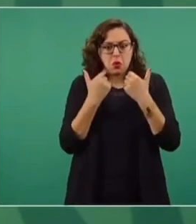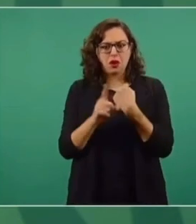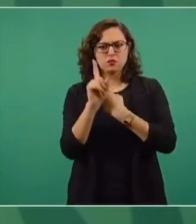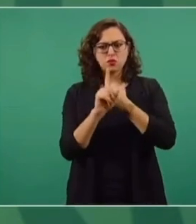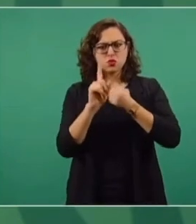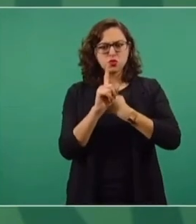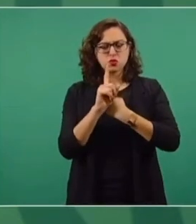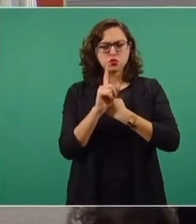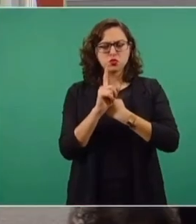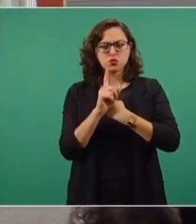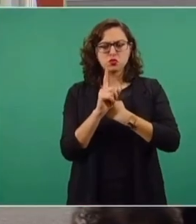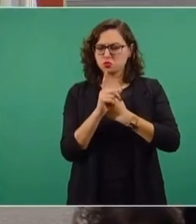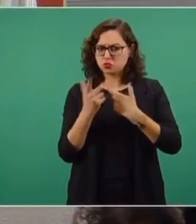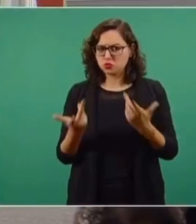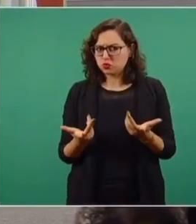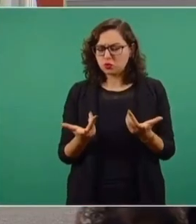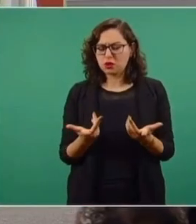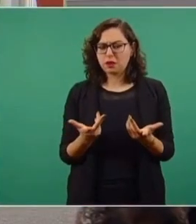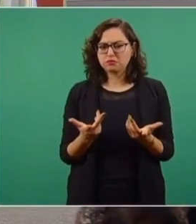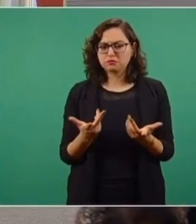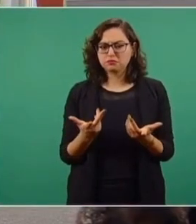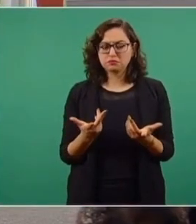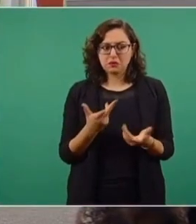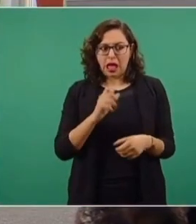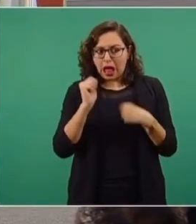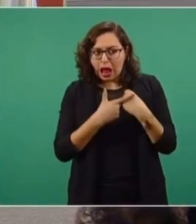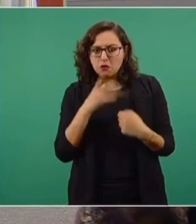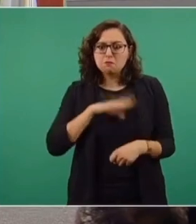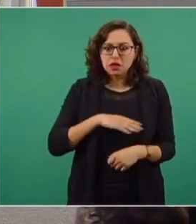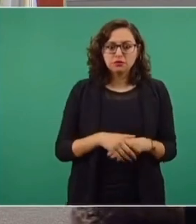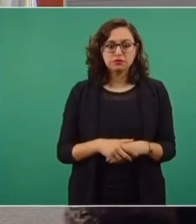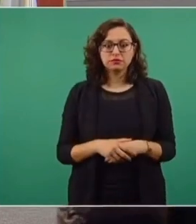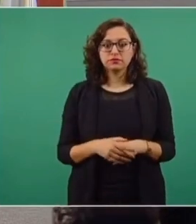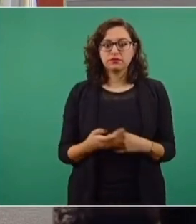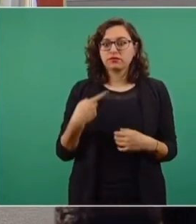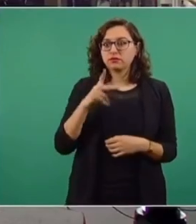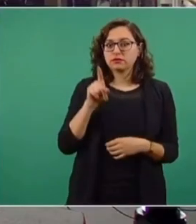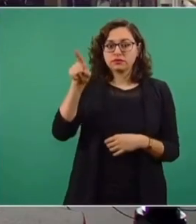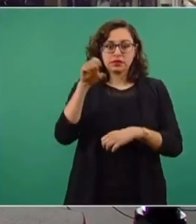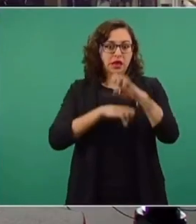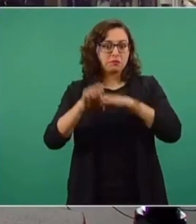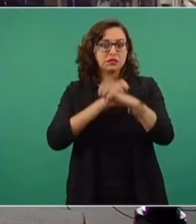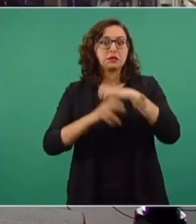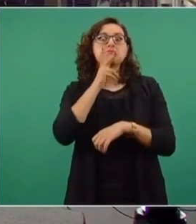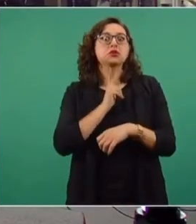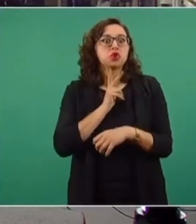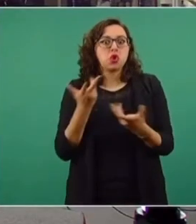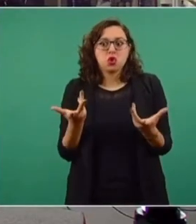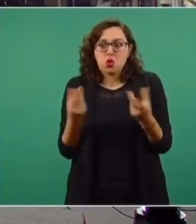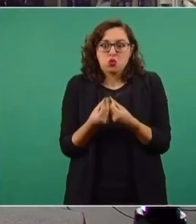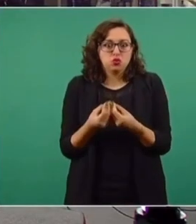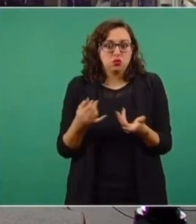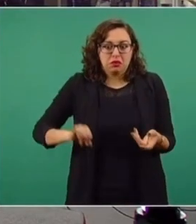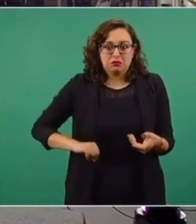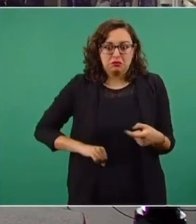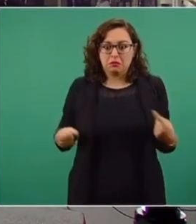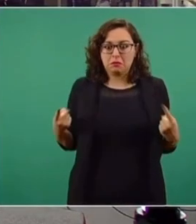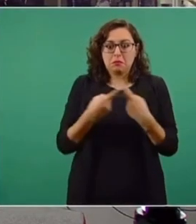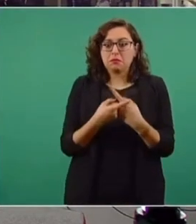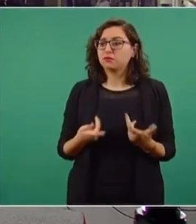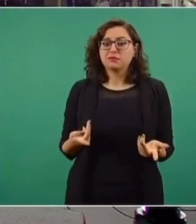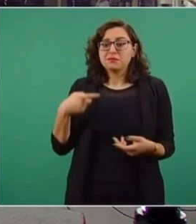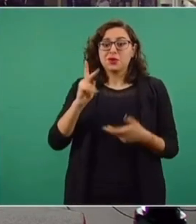ningún delito. Pero fueron contratistas de la petrolera, ¿no hay algún conflicto de interés? No hay